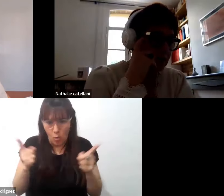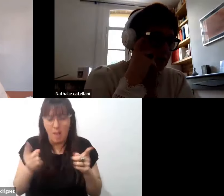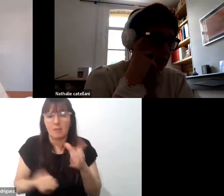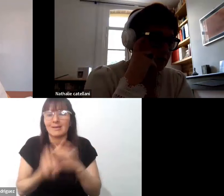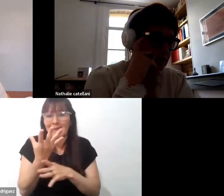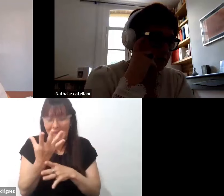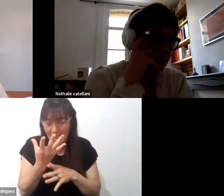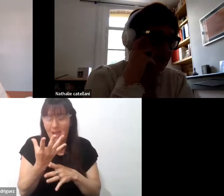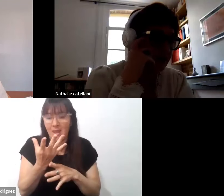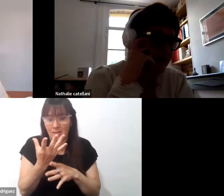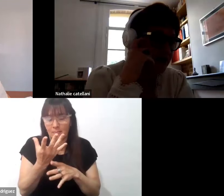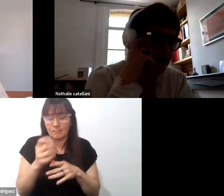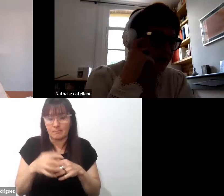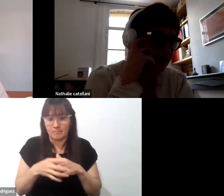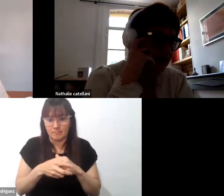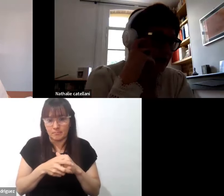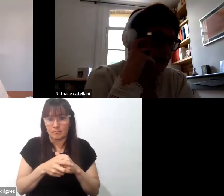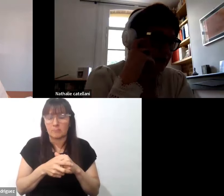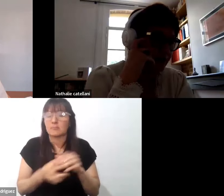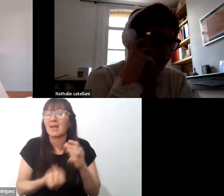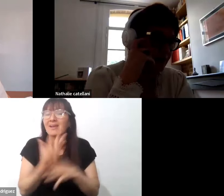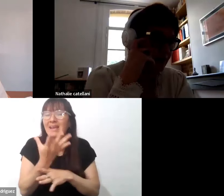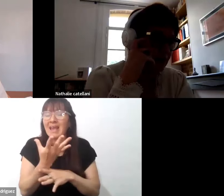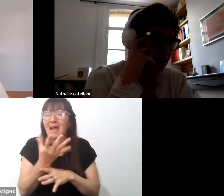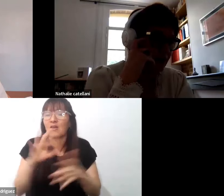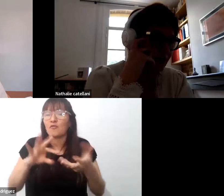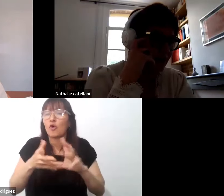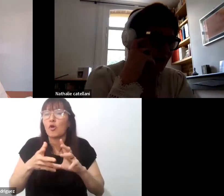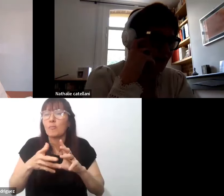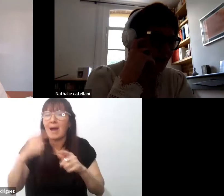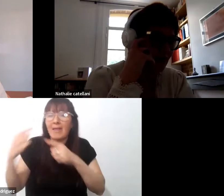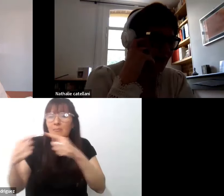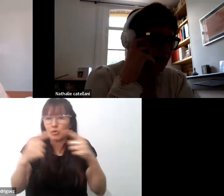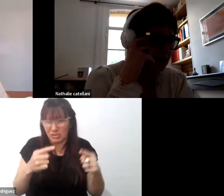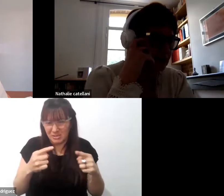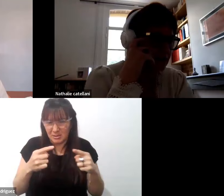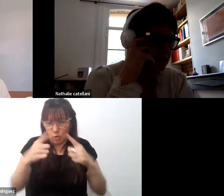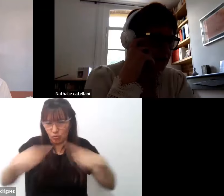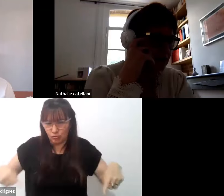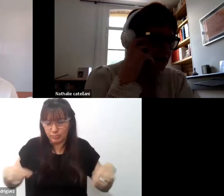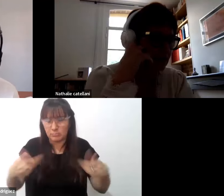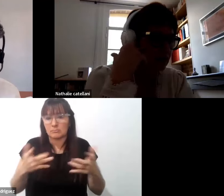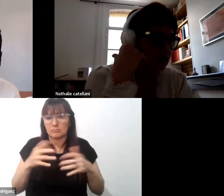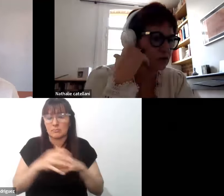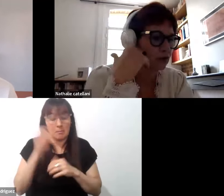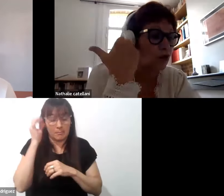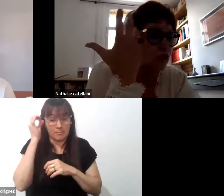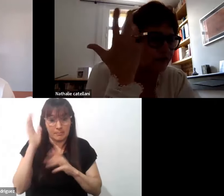dispositivos, disculpen,